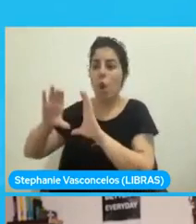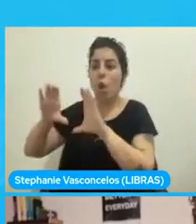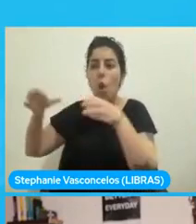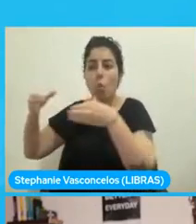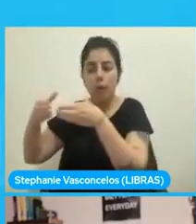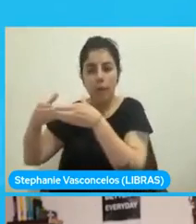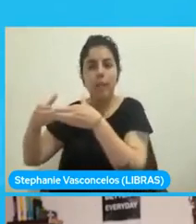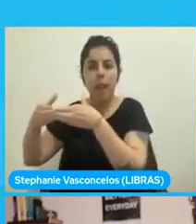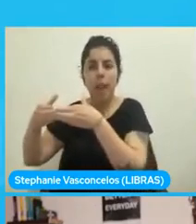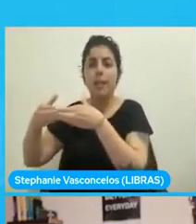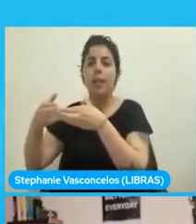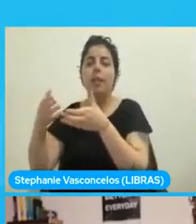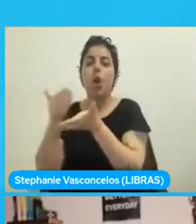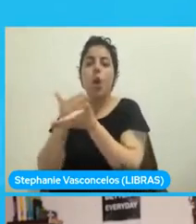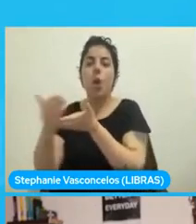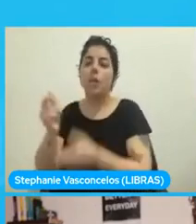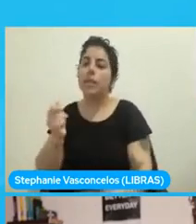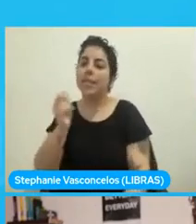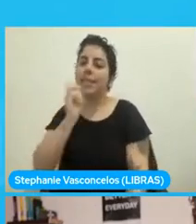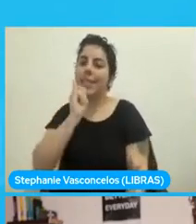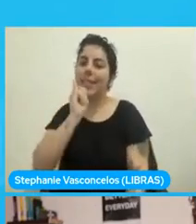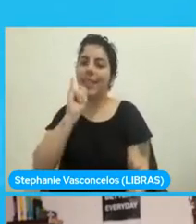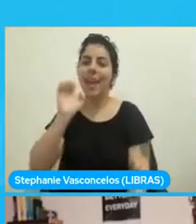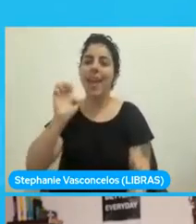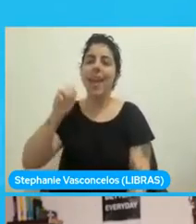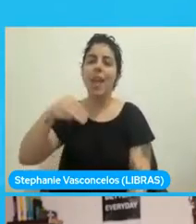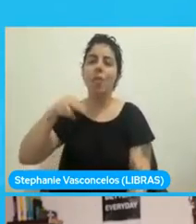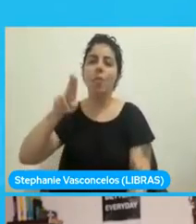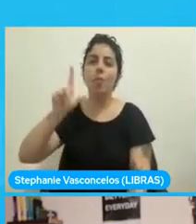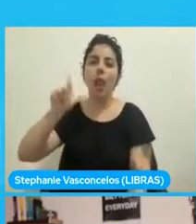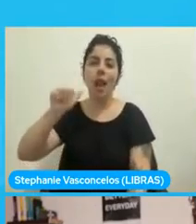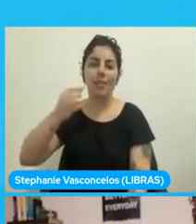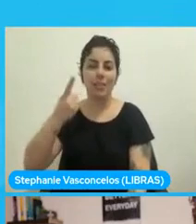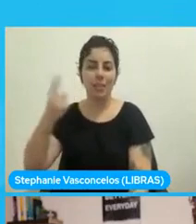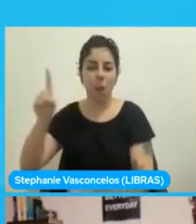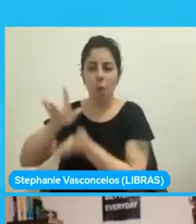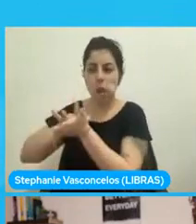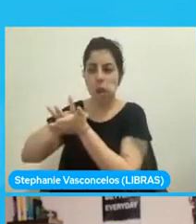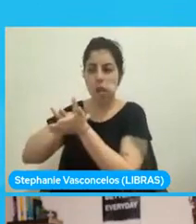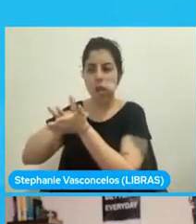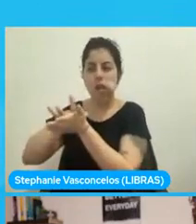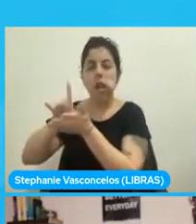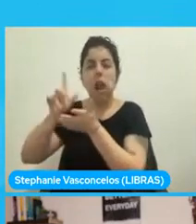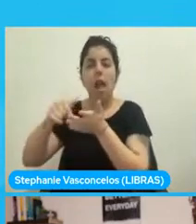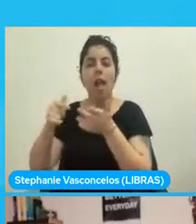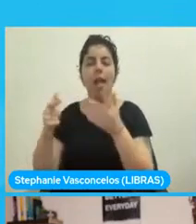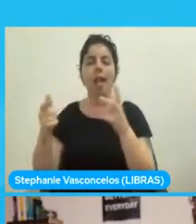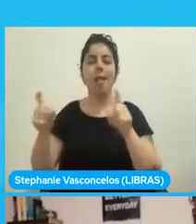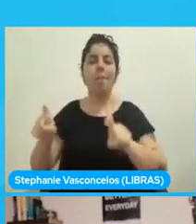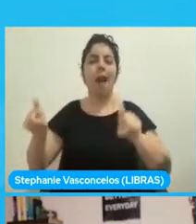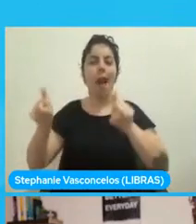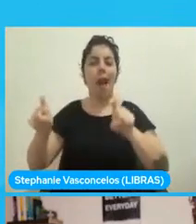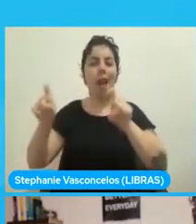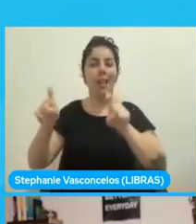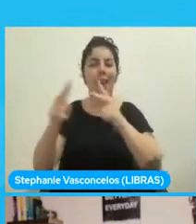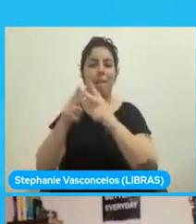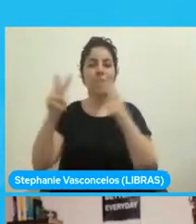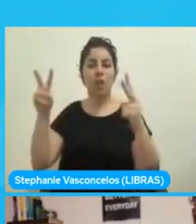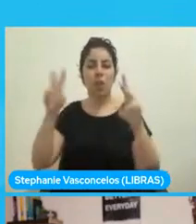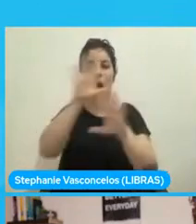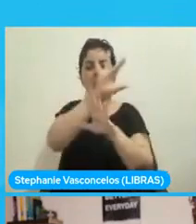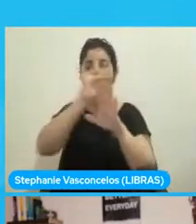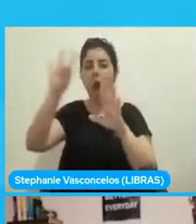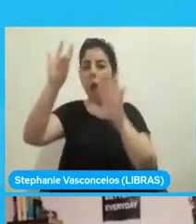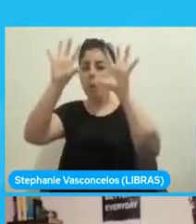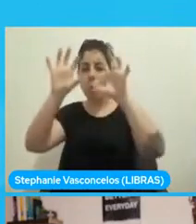emulador y pudo compilar ese emulador, esa máquina virtual, hacia WebAssembly y